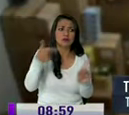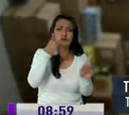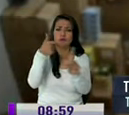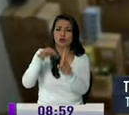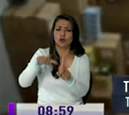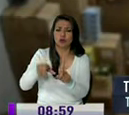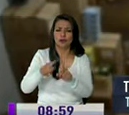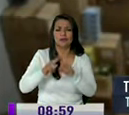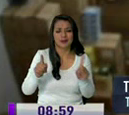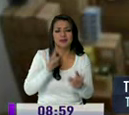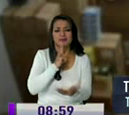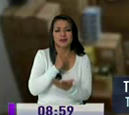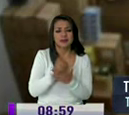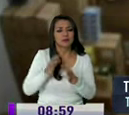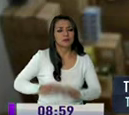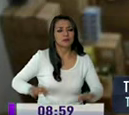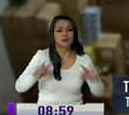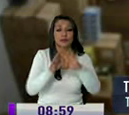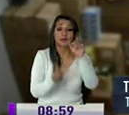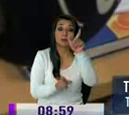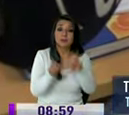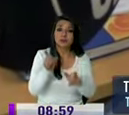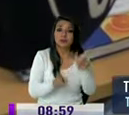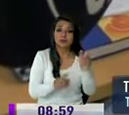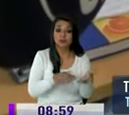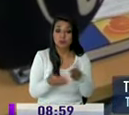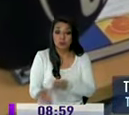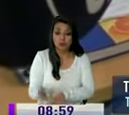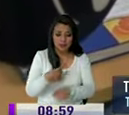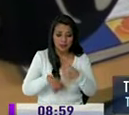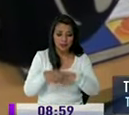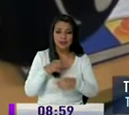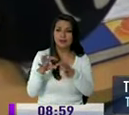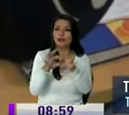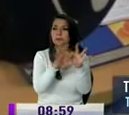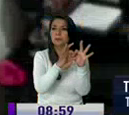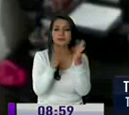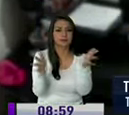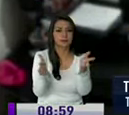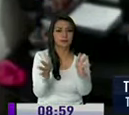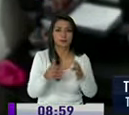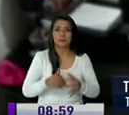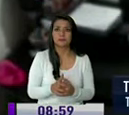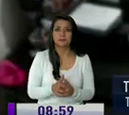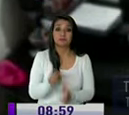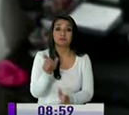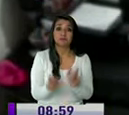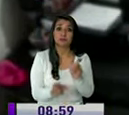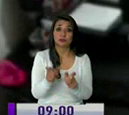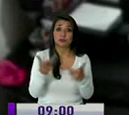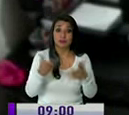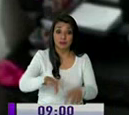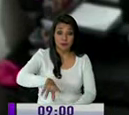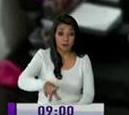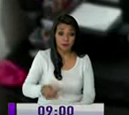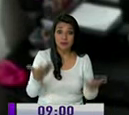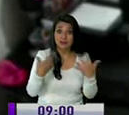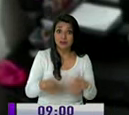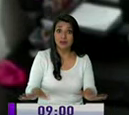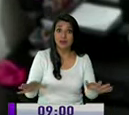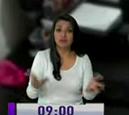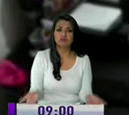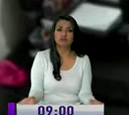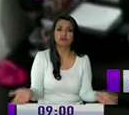don Carlos lo primordial es que no hubo que lamentar físicamente con ninguno de mis compañeros los delincuentes luego de cometido el atraco